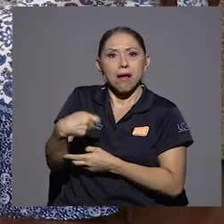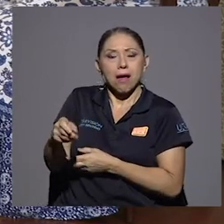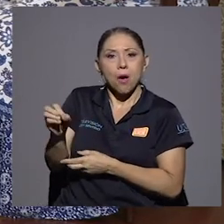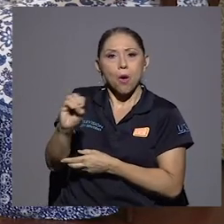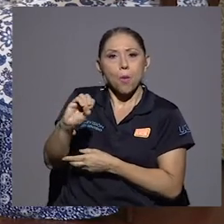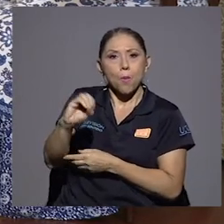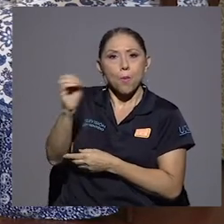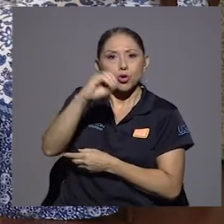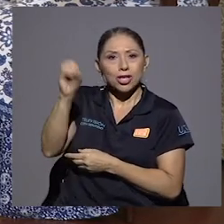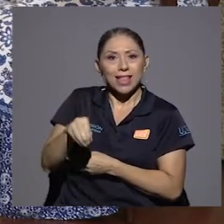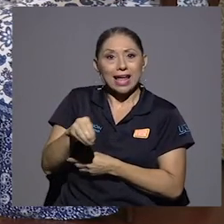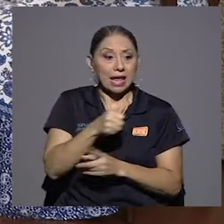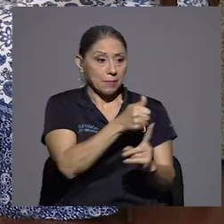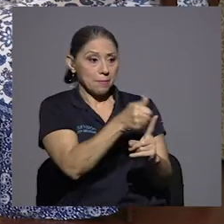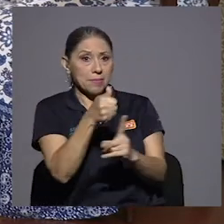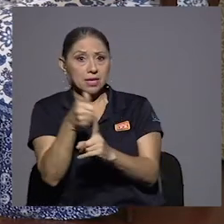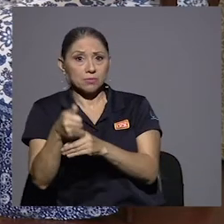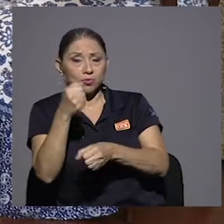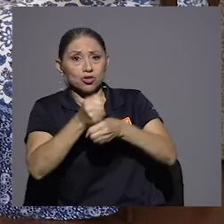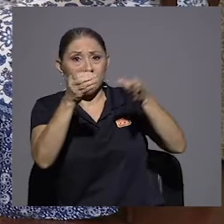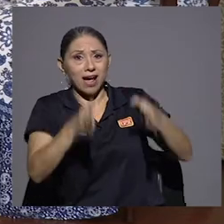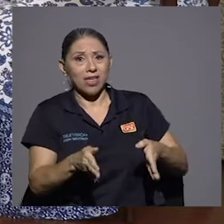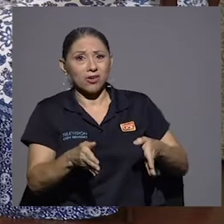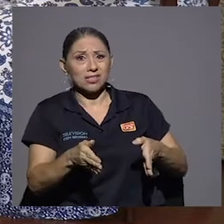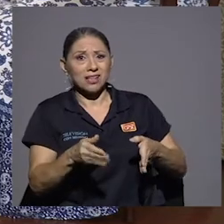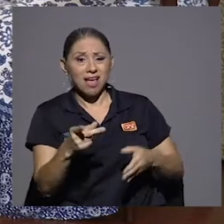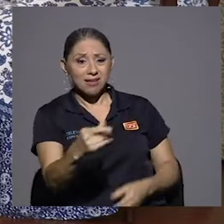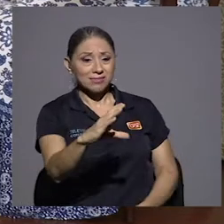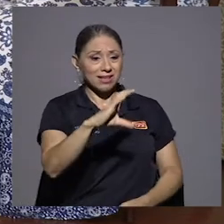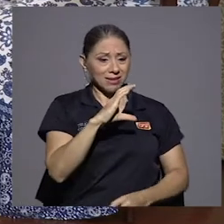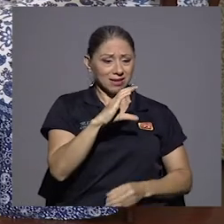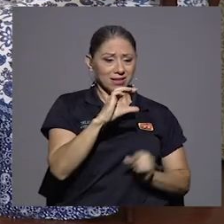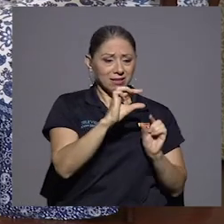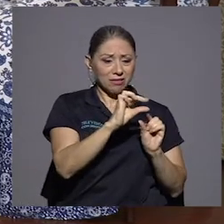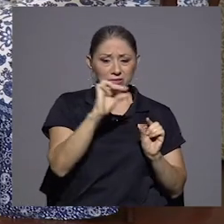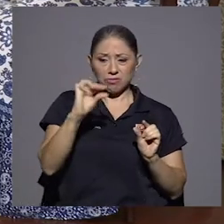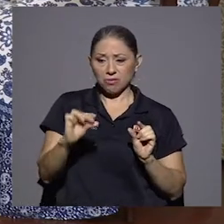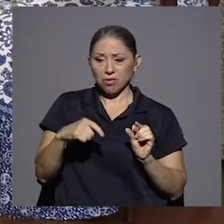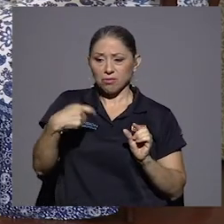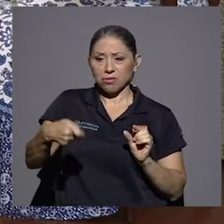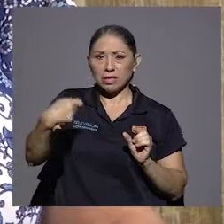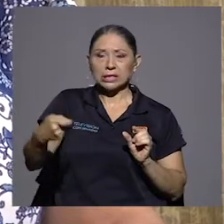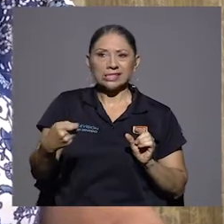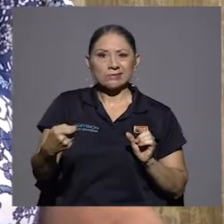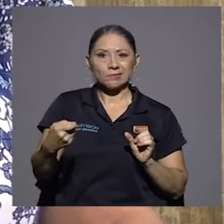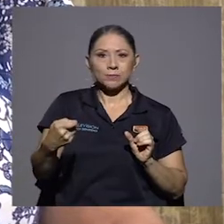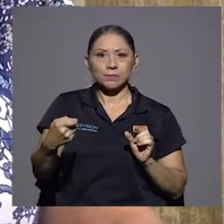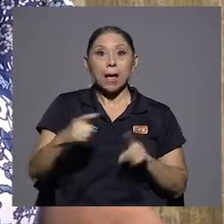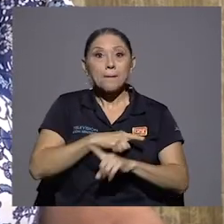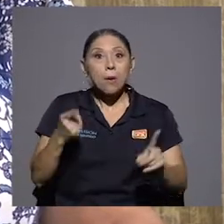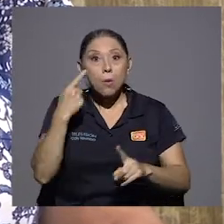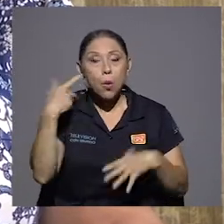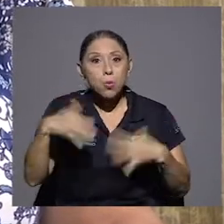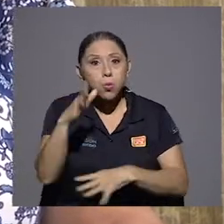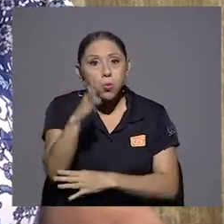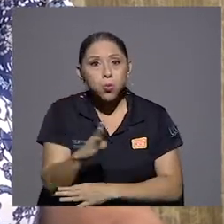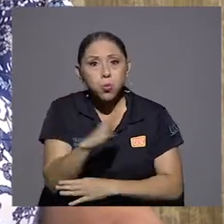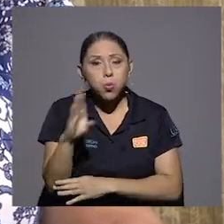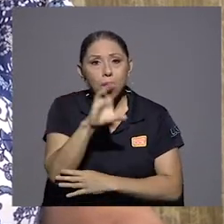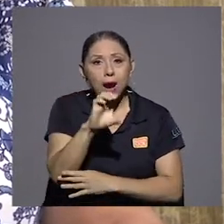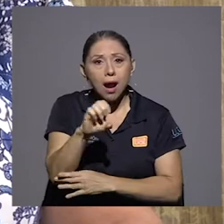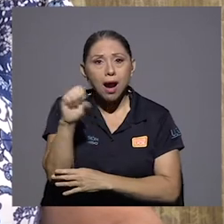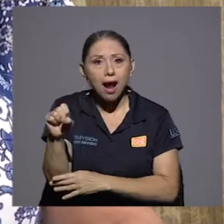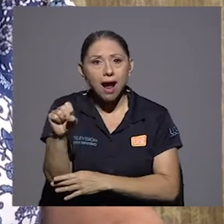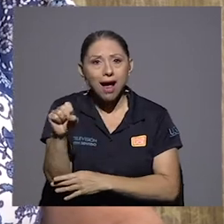contentos de tener que pagar un porcentaje del seguro. Y vea las bendiciones que nos ha traído la caja. La Universidad de Costa Rica no fue un tema